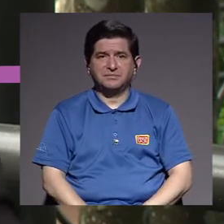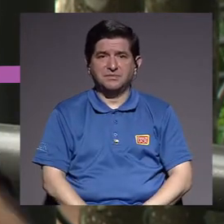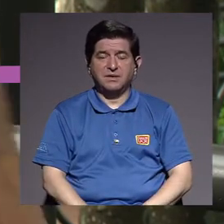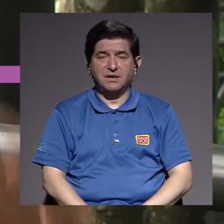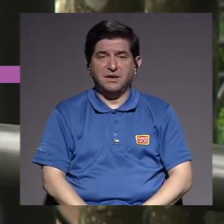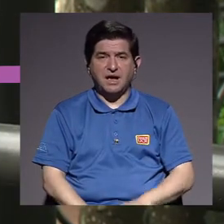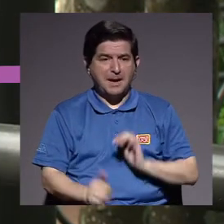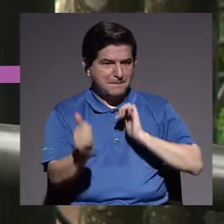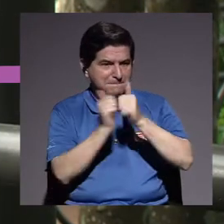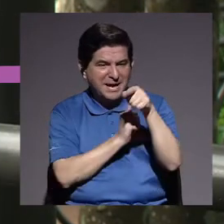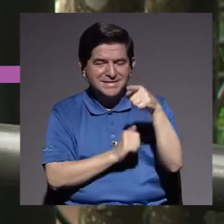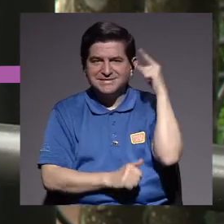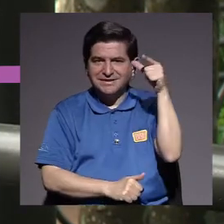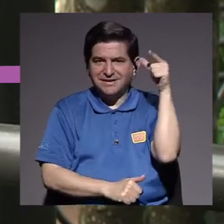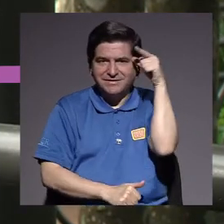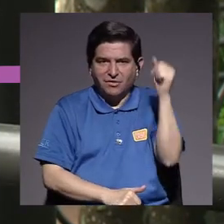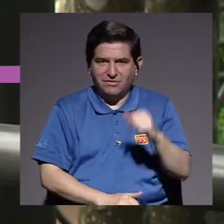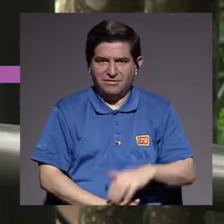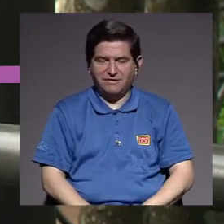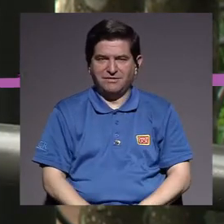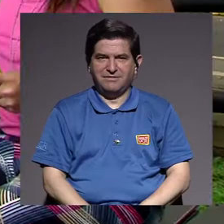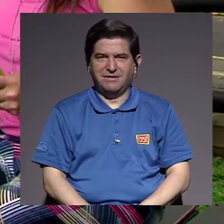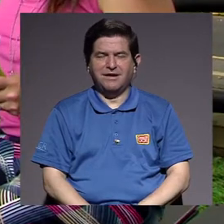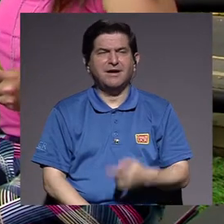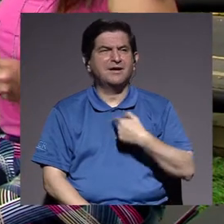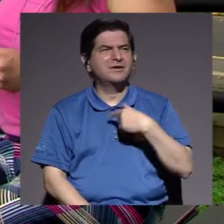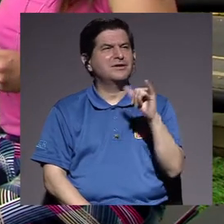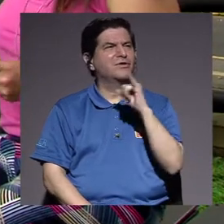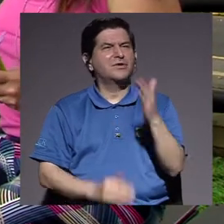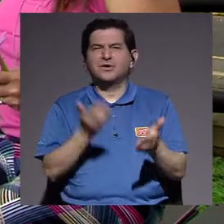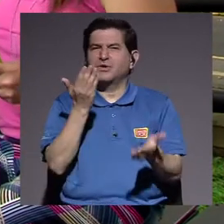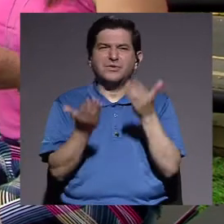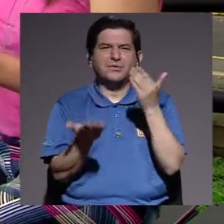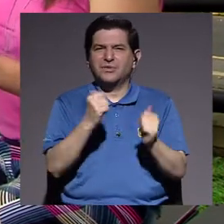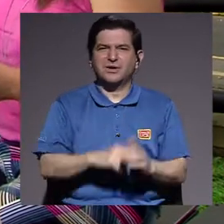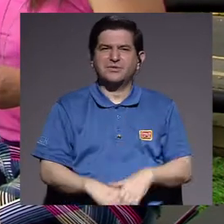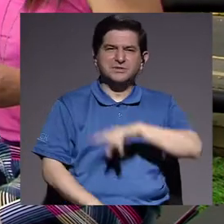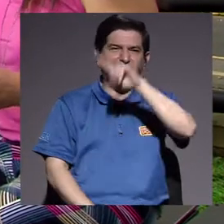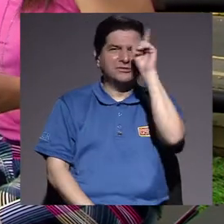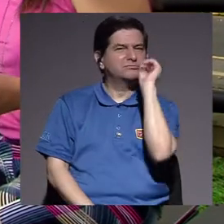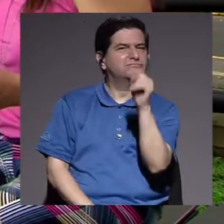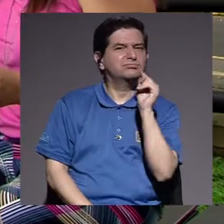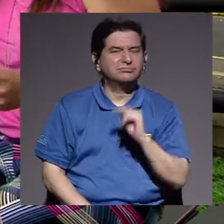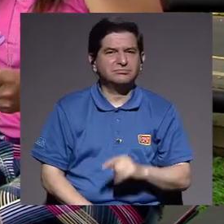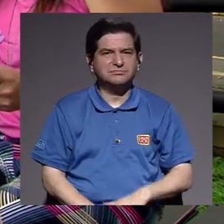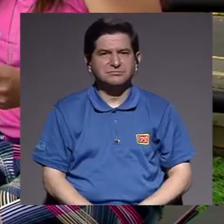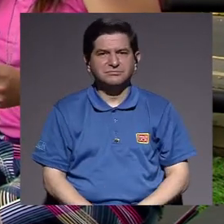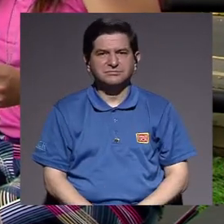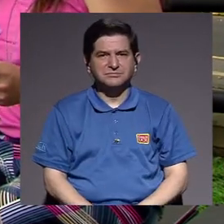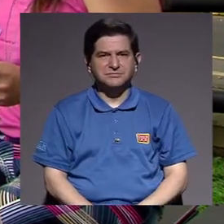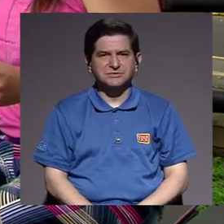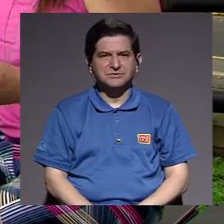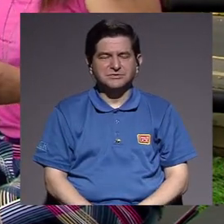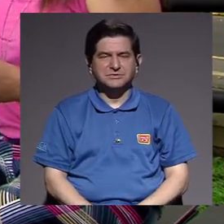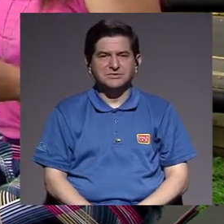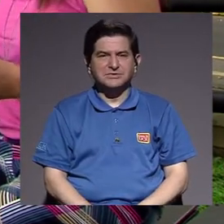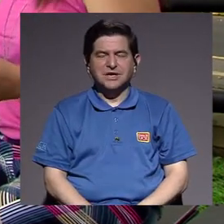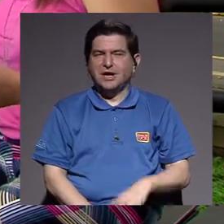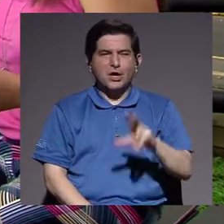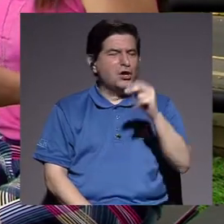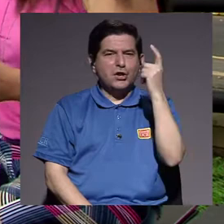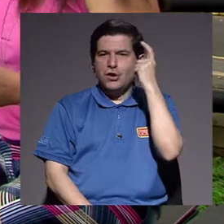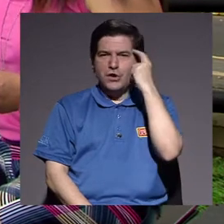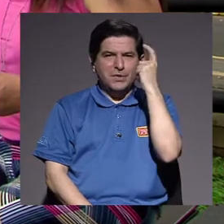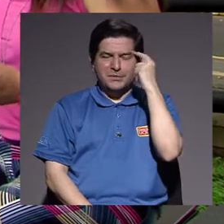Y tenemos que exceder y transgreder esas lógicas. A lo que iba también un poco con esta consulta es que no